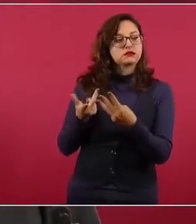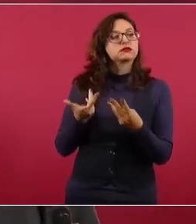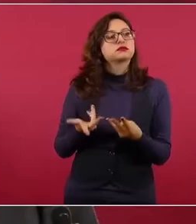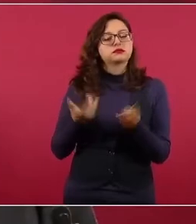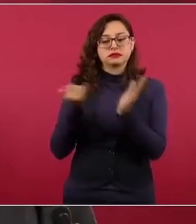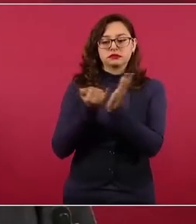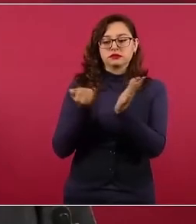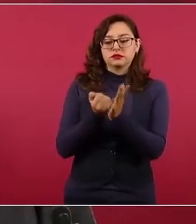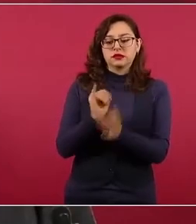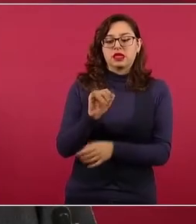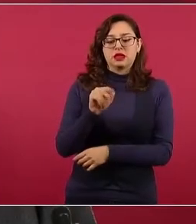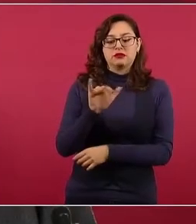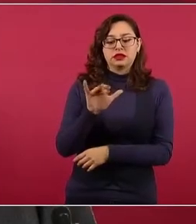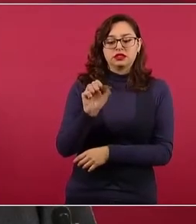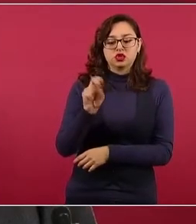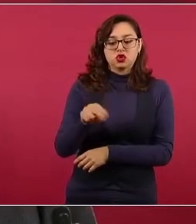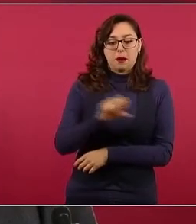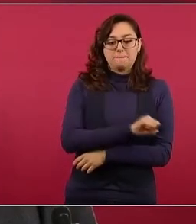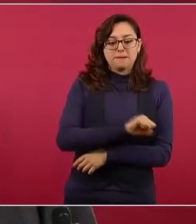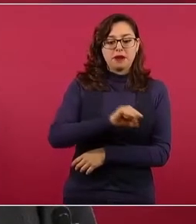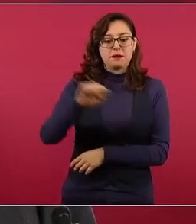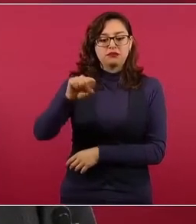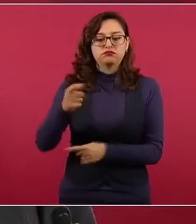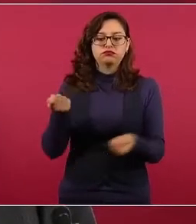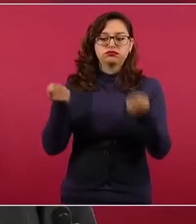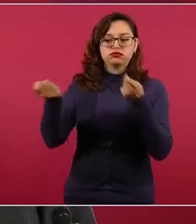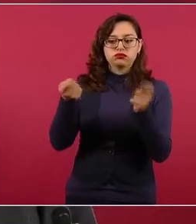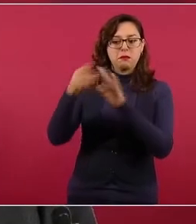haya aumento de precios?